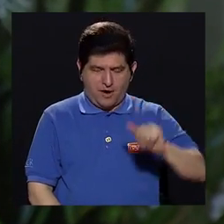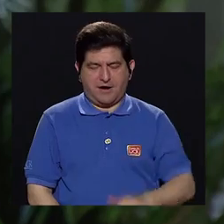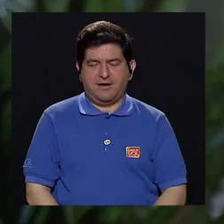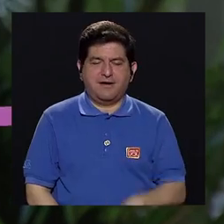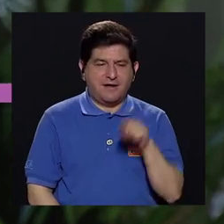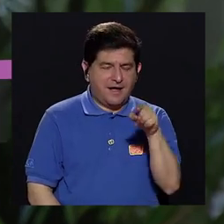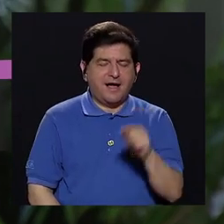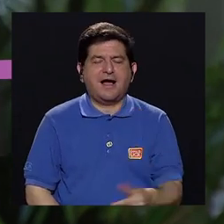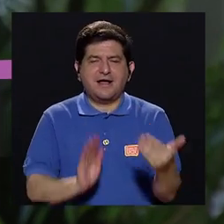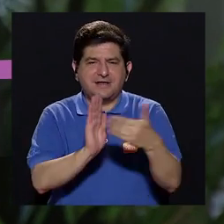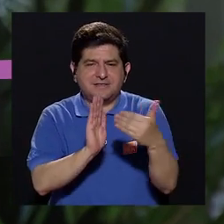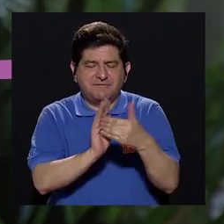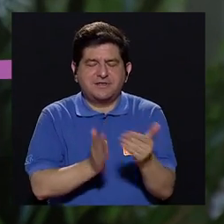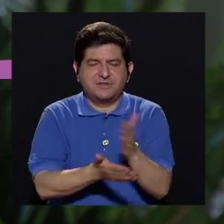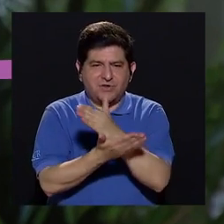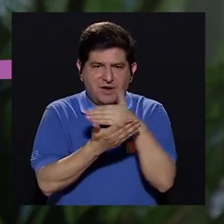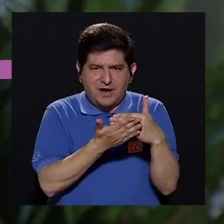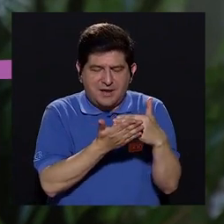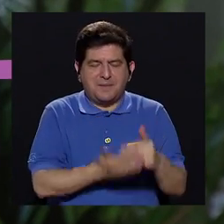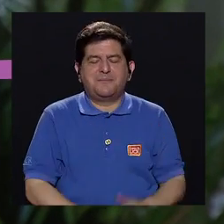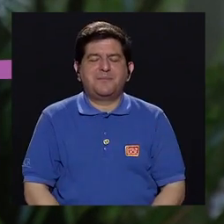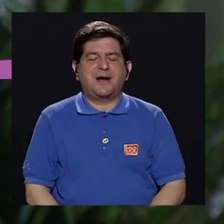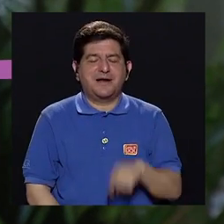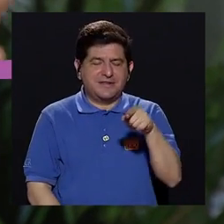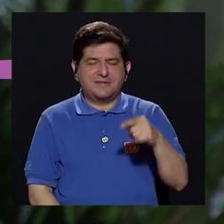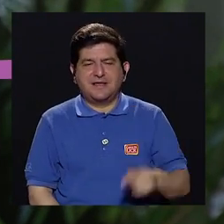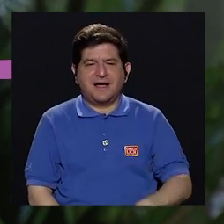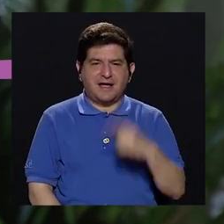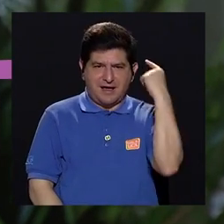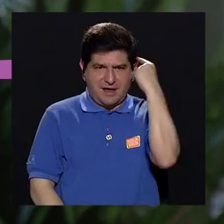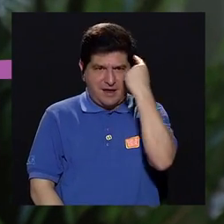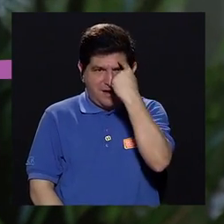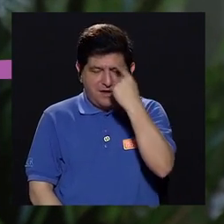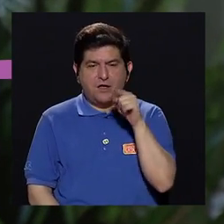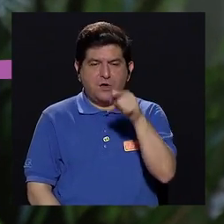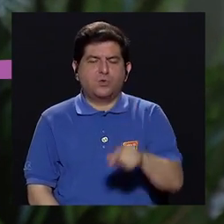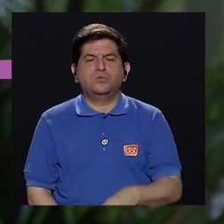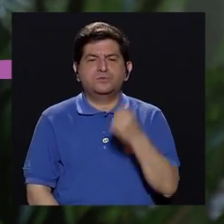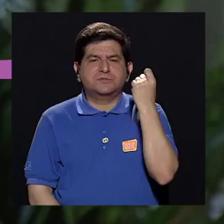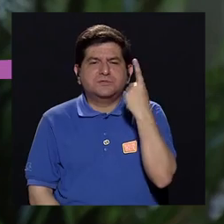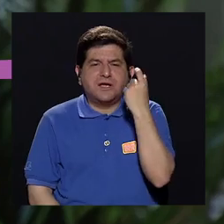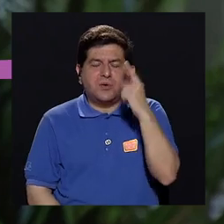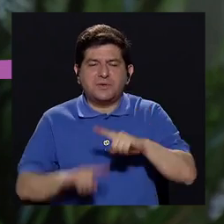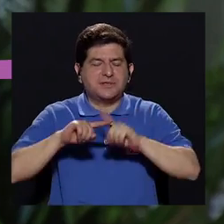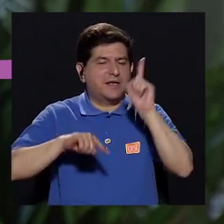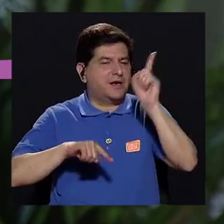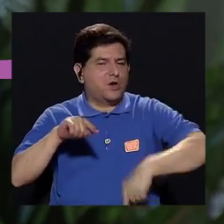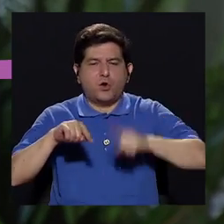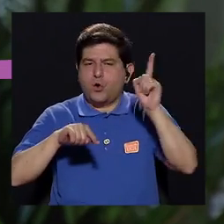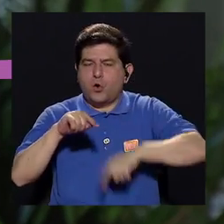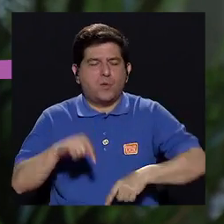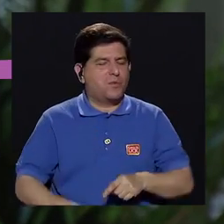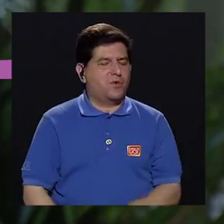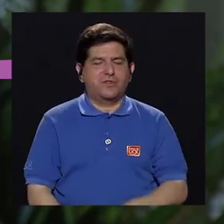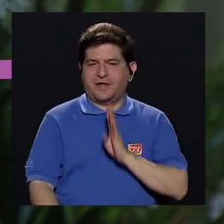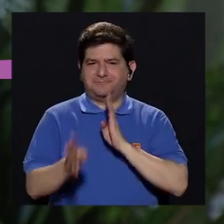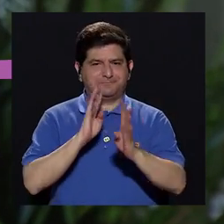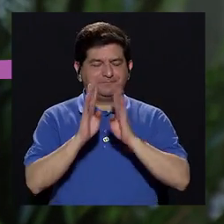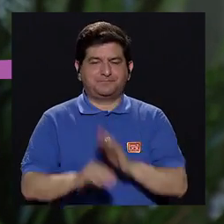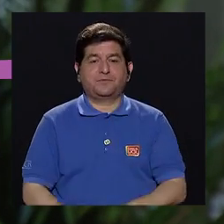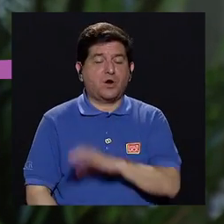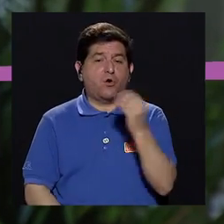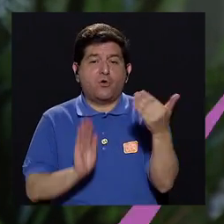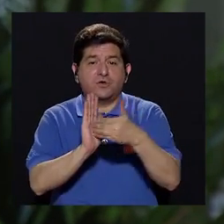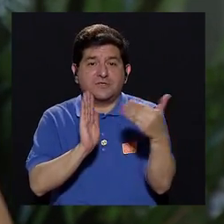la parte parietofrontal, entonces la parte motriz, usted comprende, pero no puede expresarlo, digamos en términos muy sencillos.